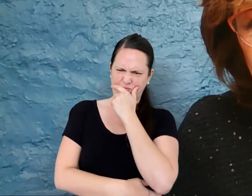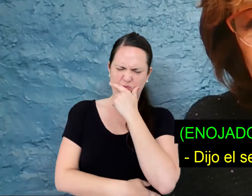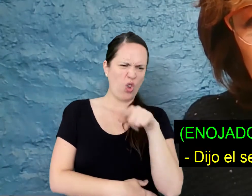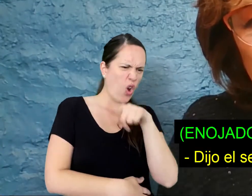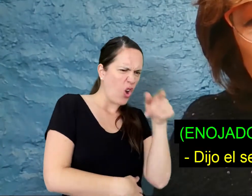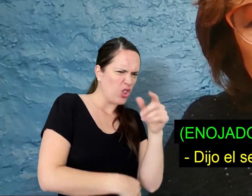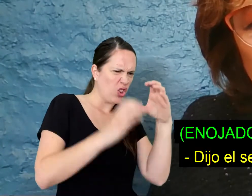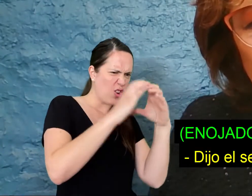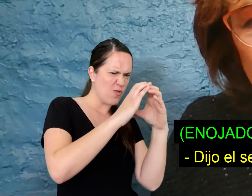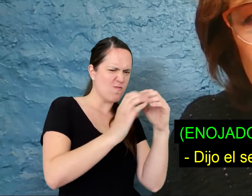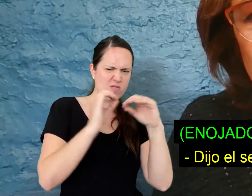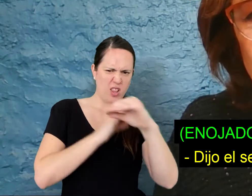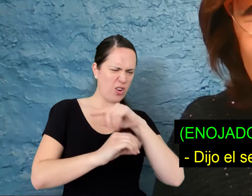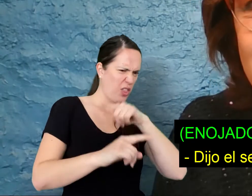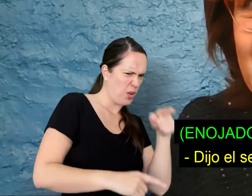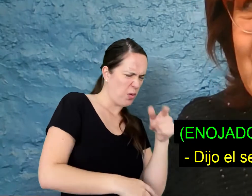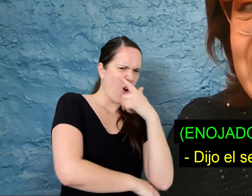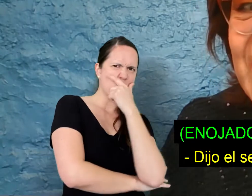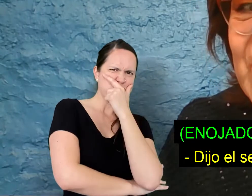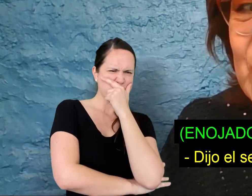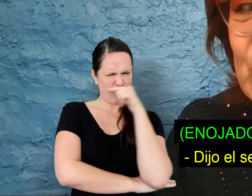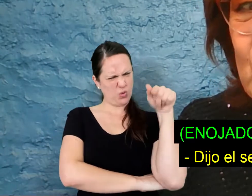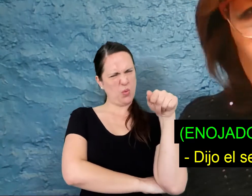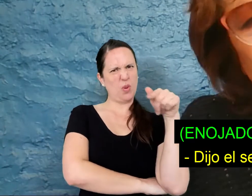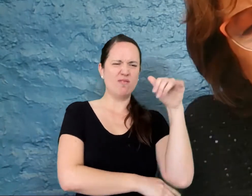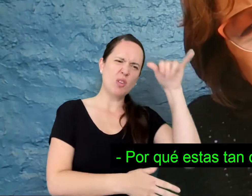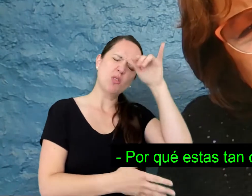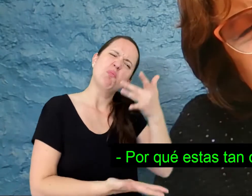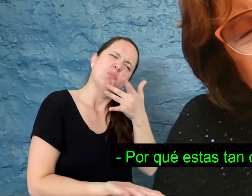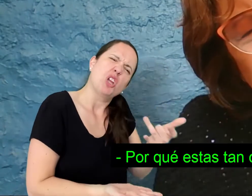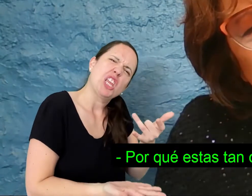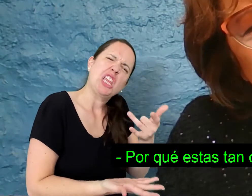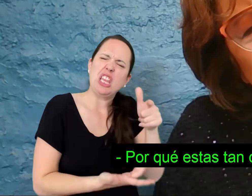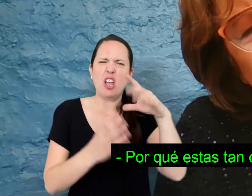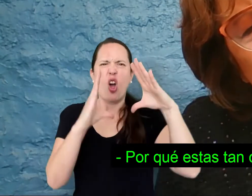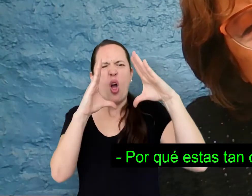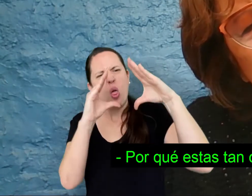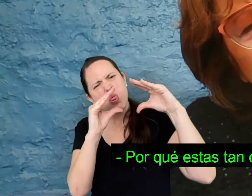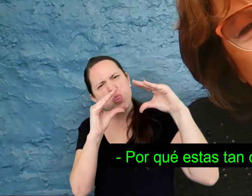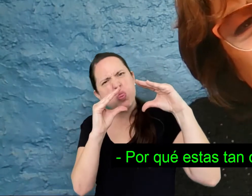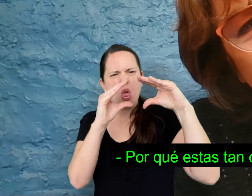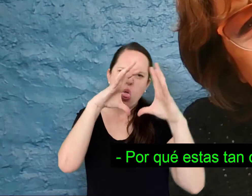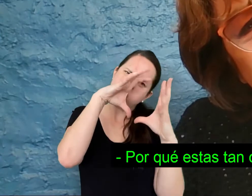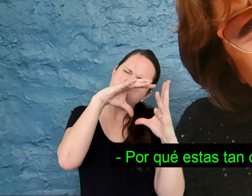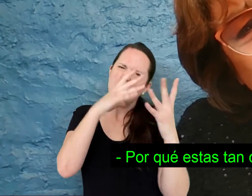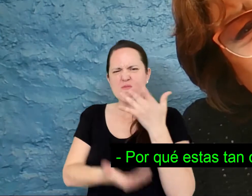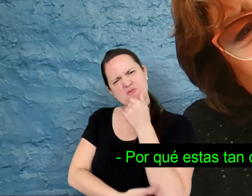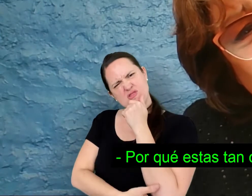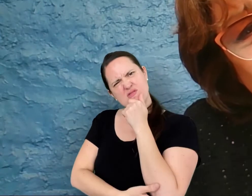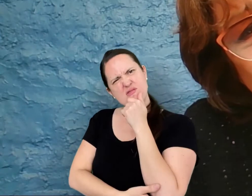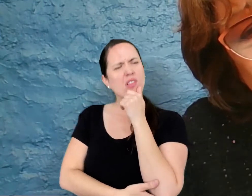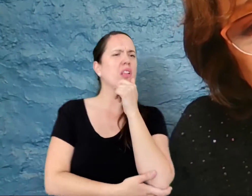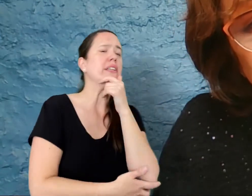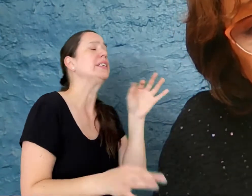Y tú, dijo el señor sol, ¿por qué estás tan chueco duflado?